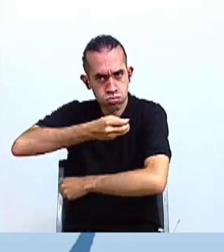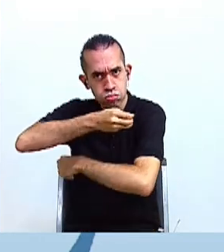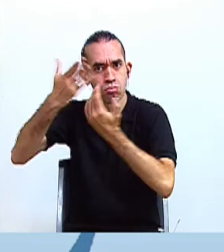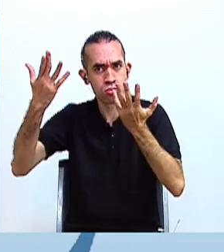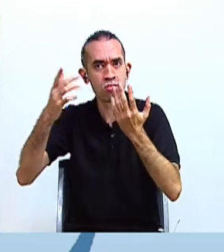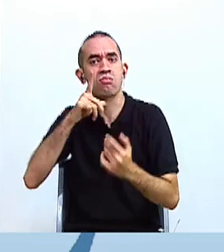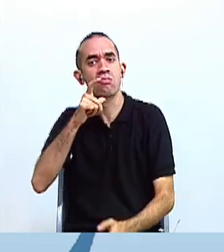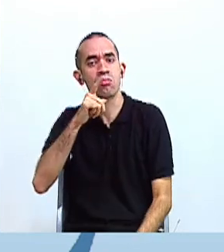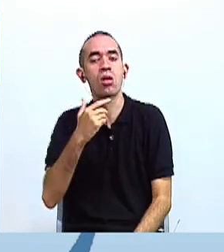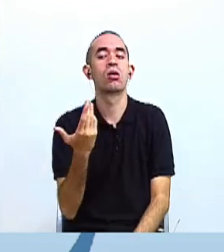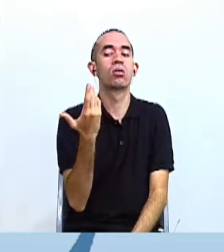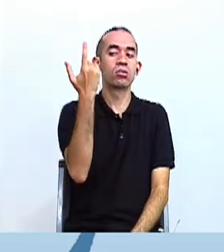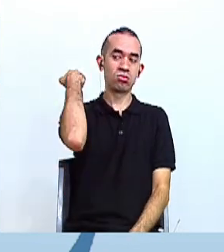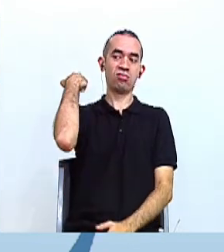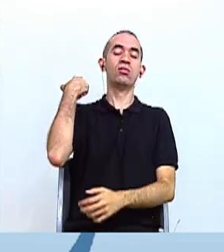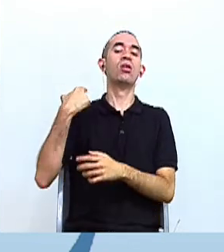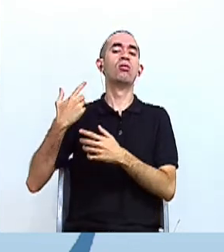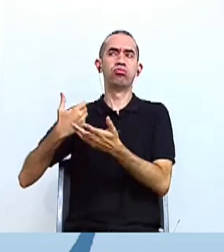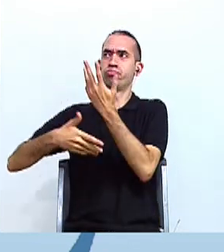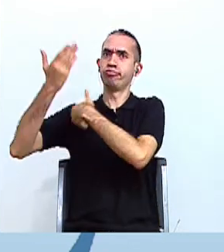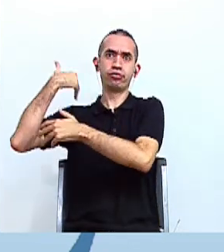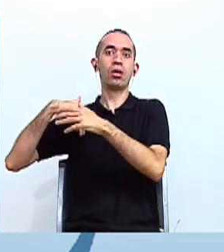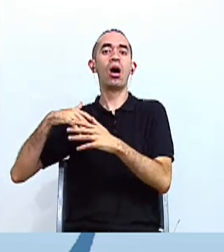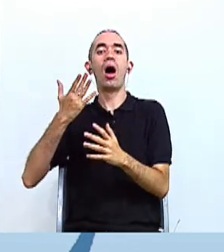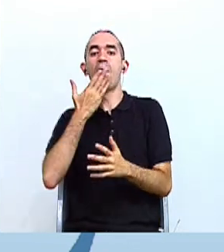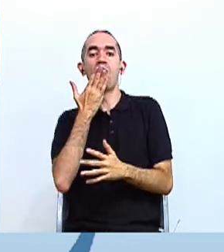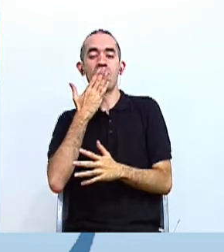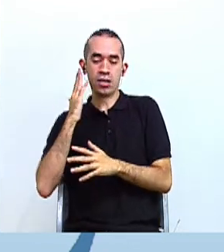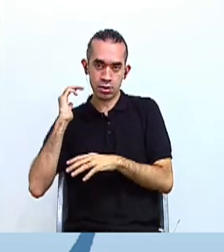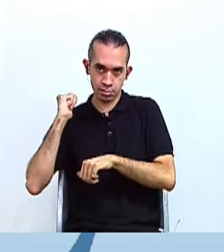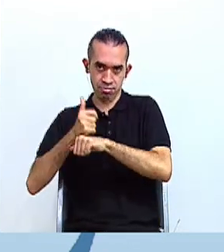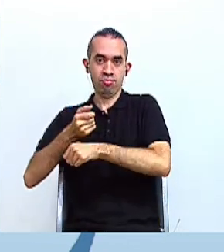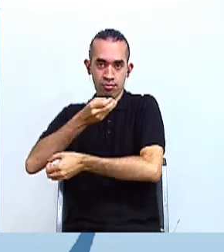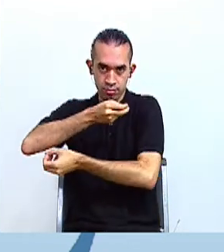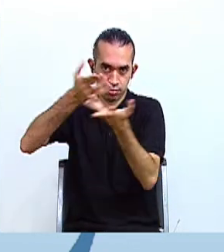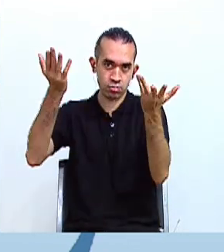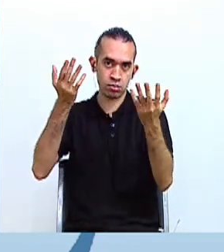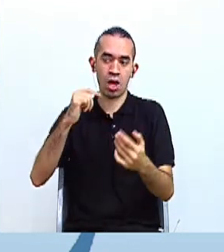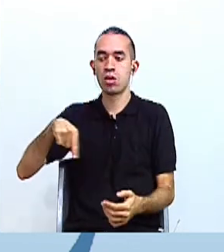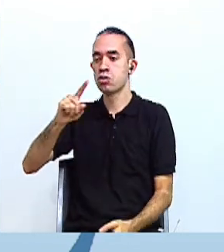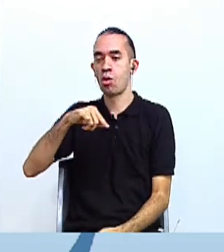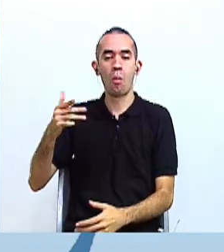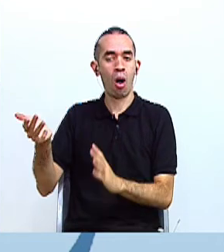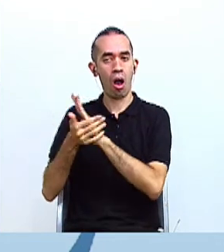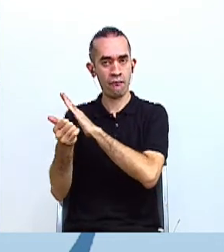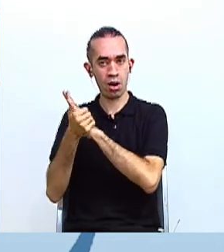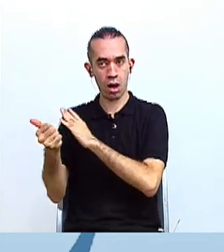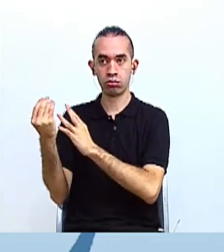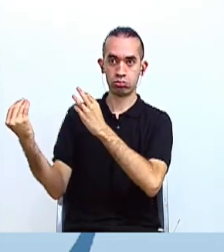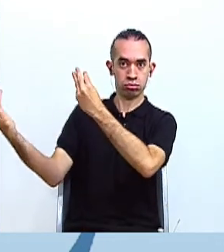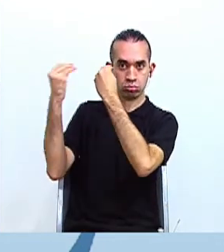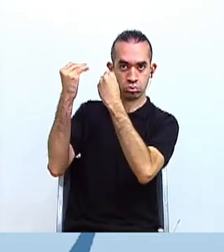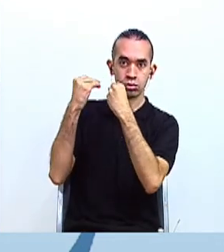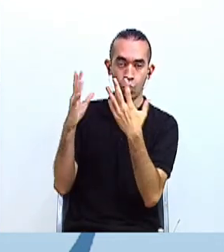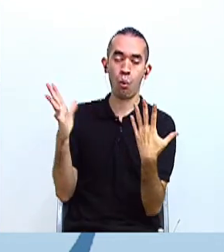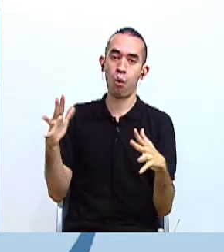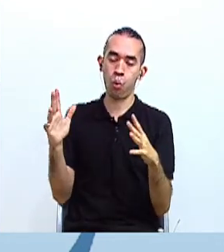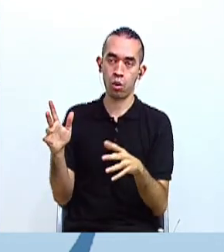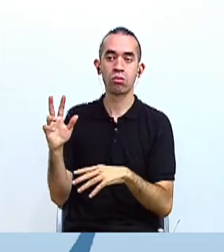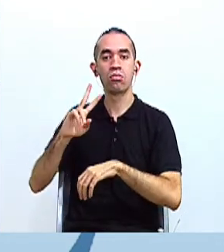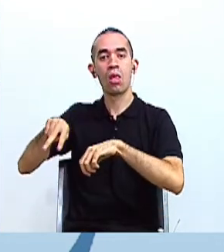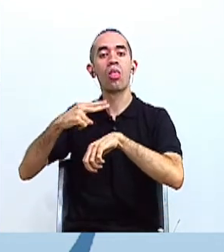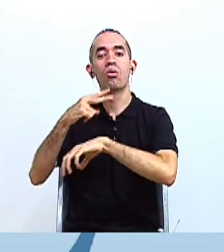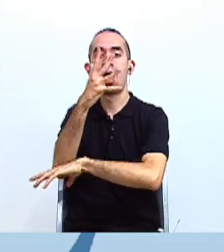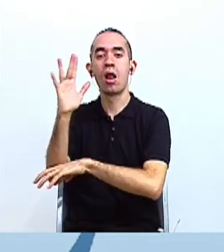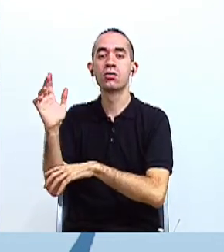Sin duda, fueron los aborígenes. Ellos realmente nos dan una clase, nos dan una lección de cómo utilizar de la naturaleza lo